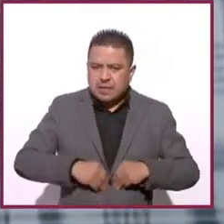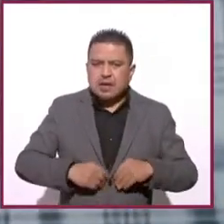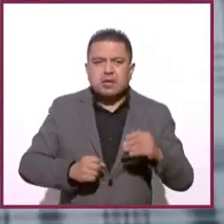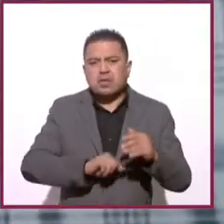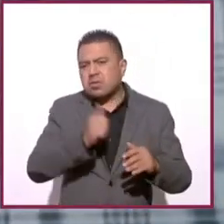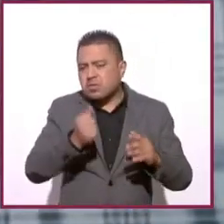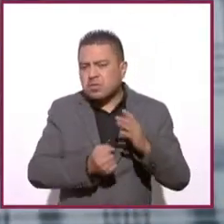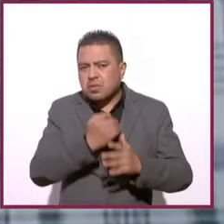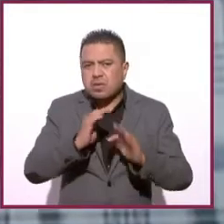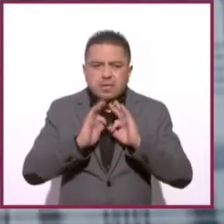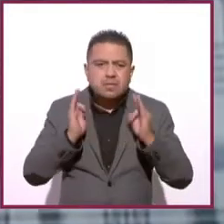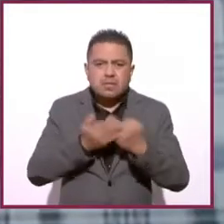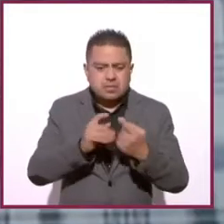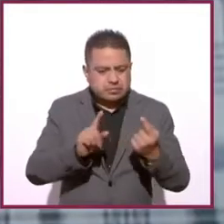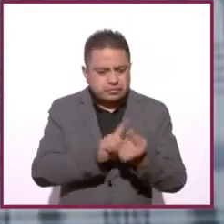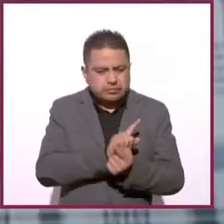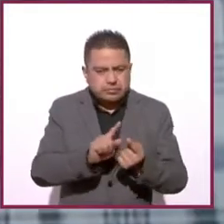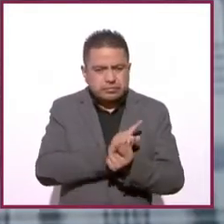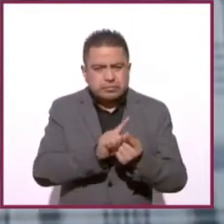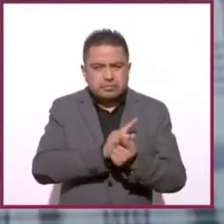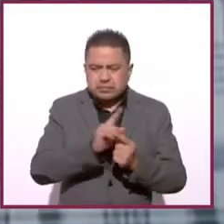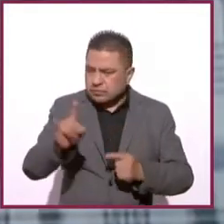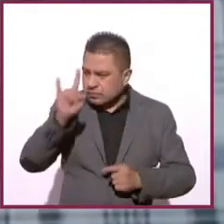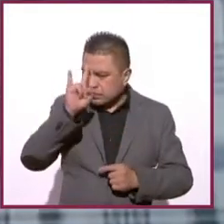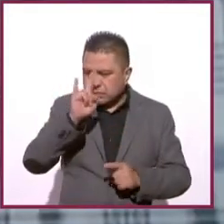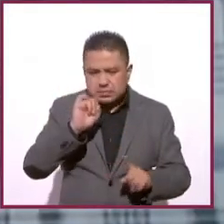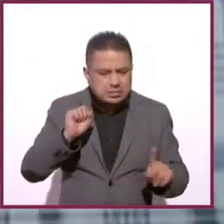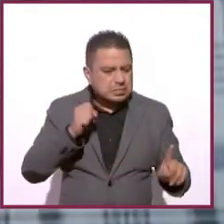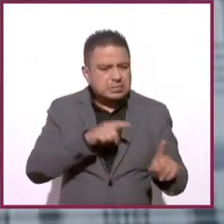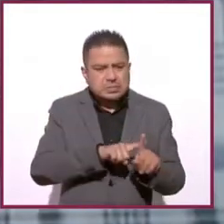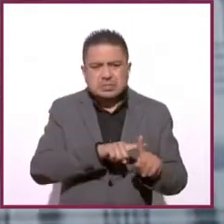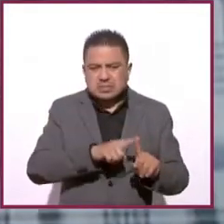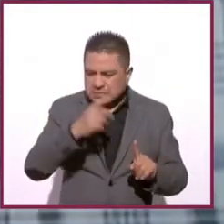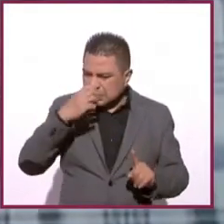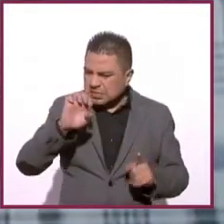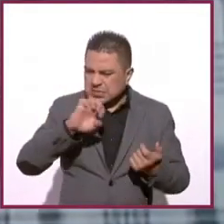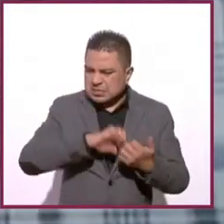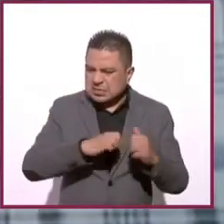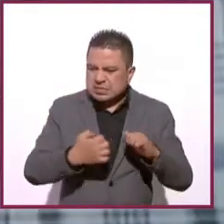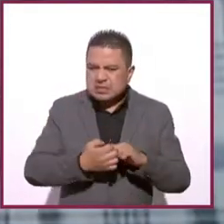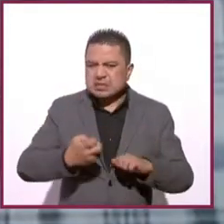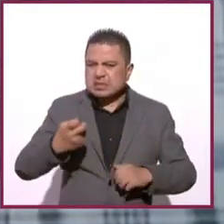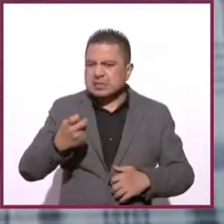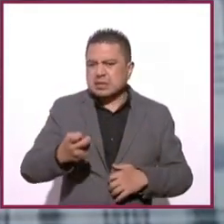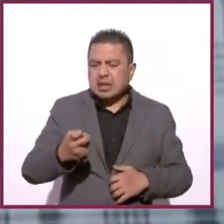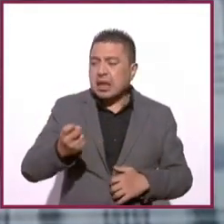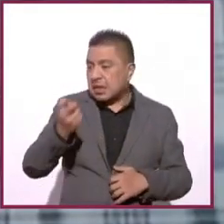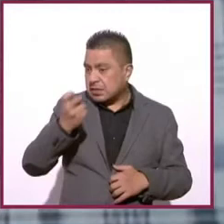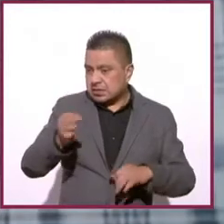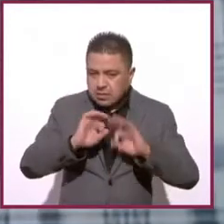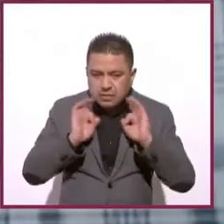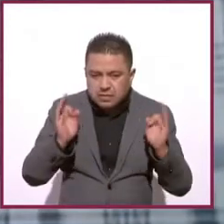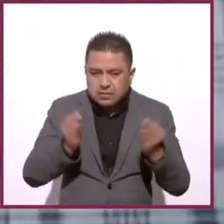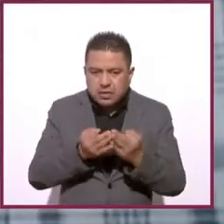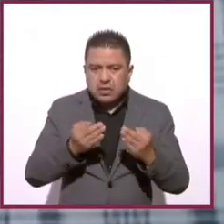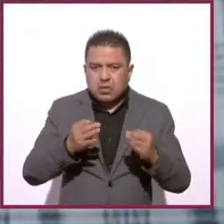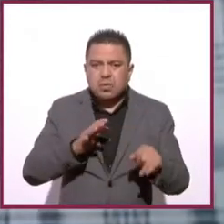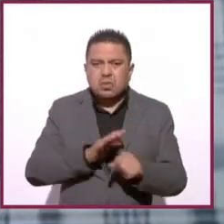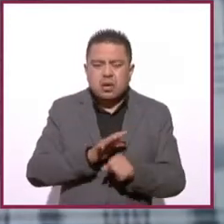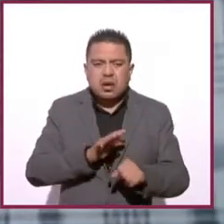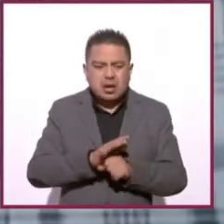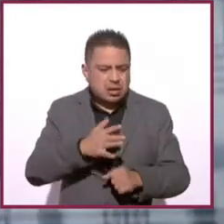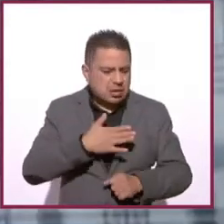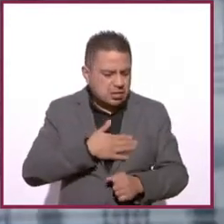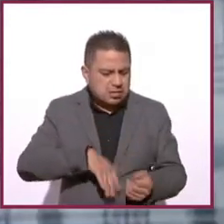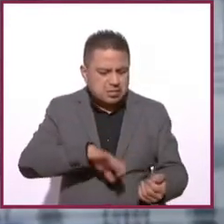manera de enfrentar los demonios propios y los ajenos. Es esta manera de la fe en